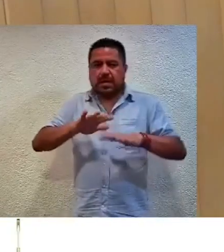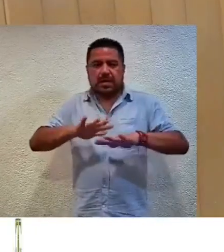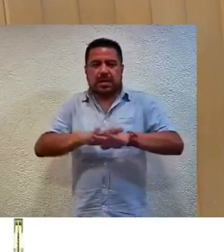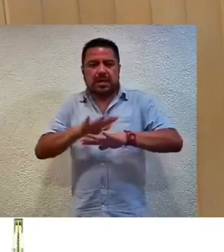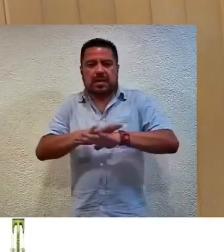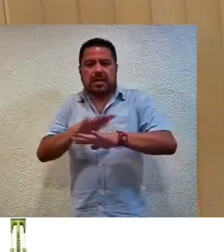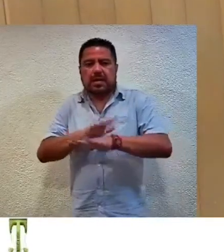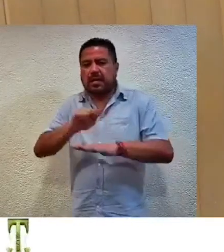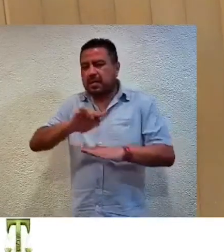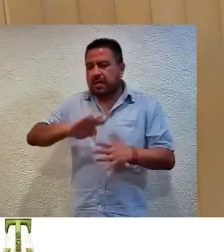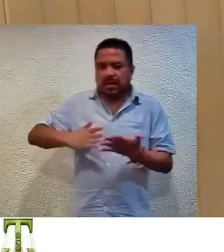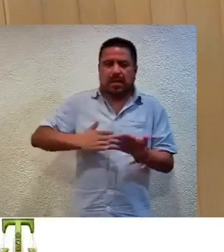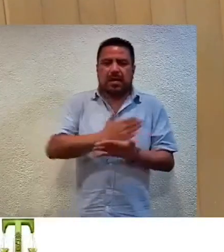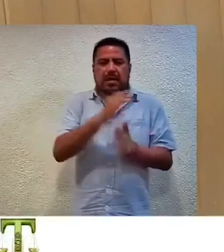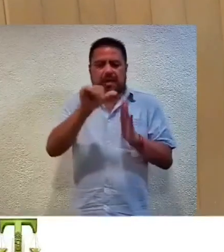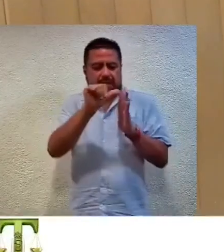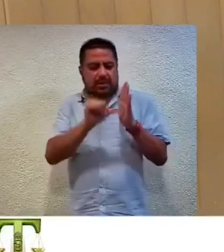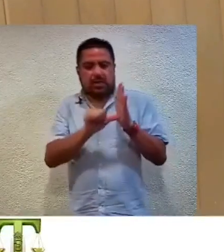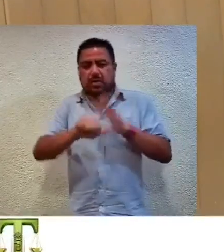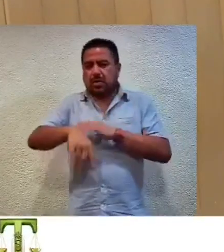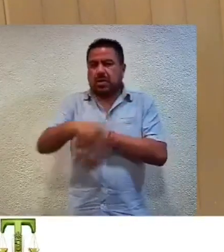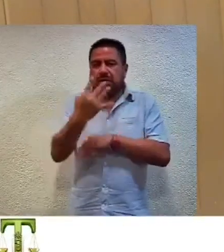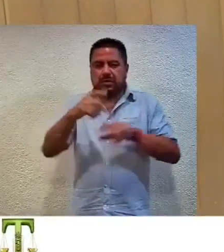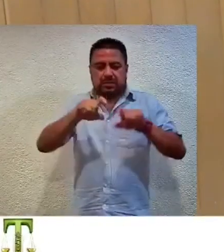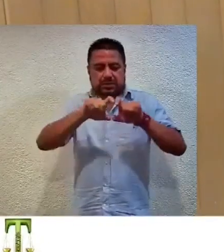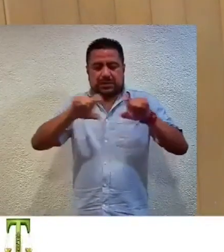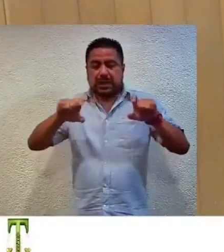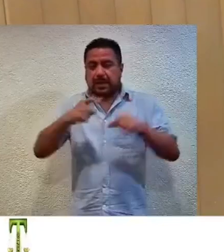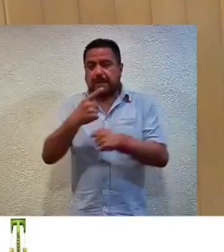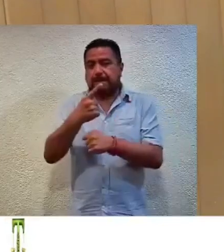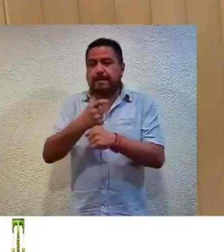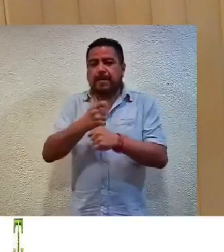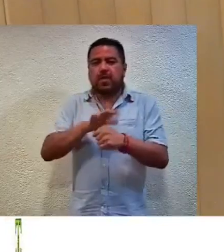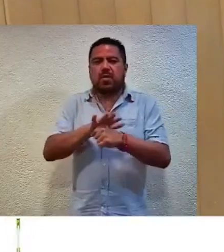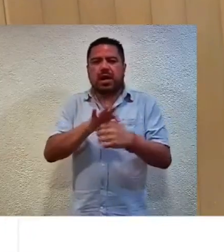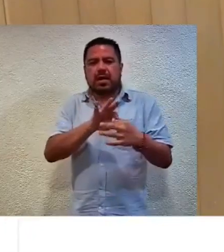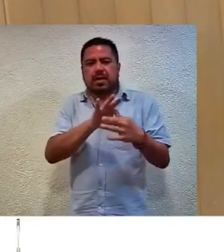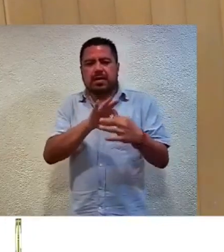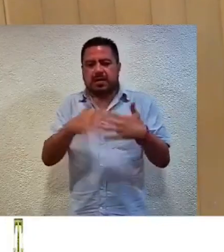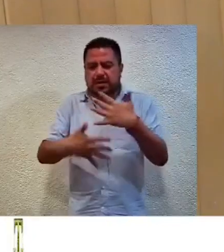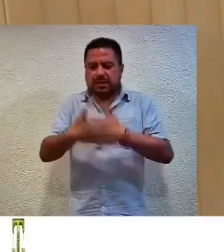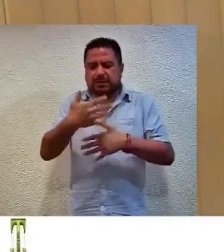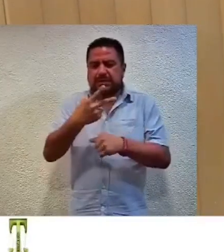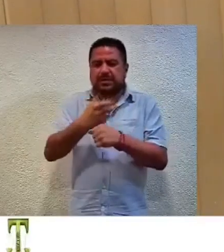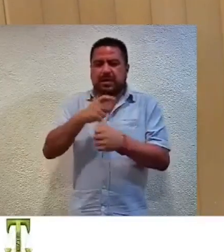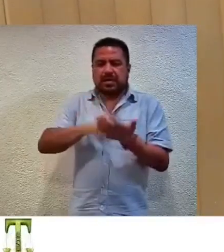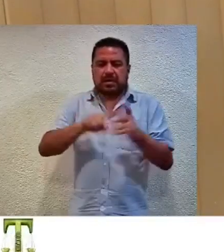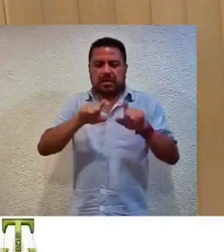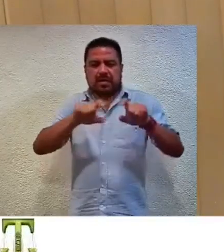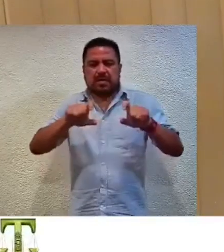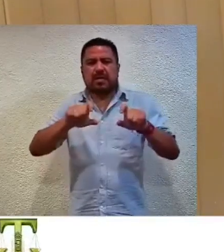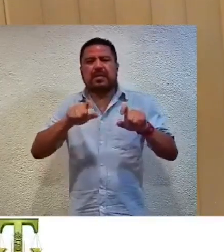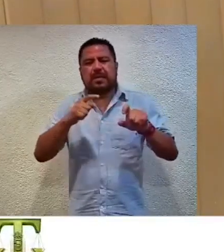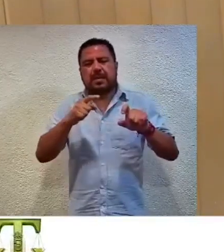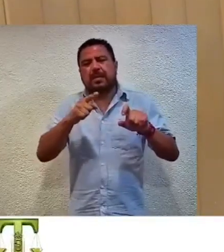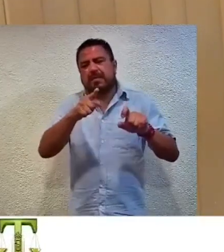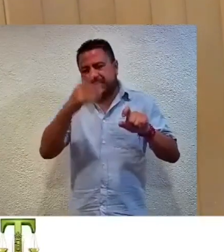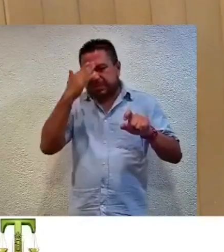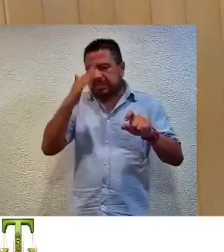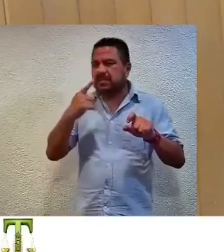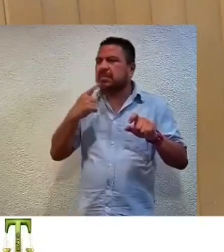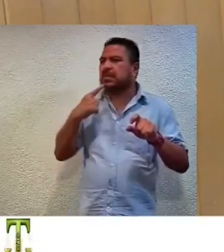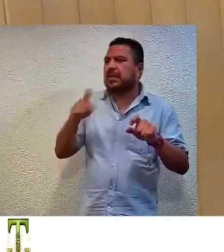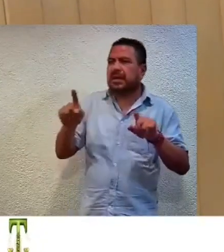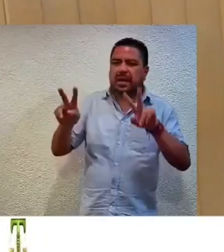improcedencia prevista por el artículo 14, fracción primera, en relación con el 15, fracción segunda de la Ley de Medios de Impugnación en